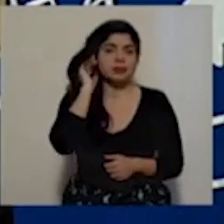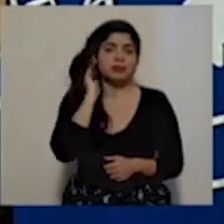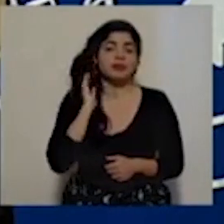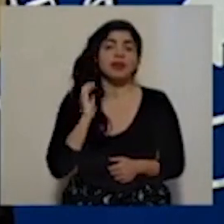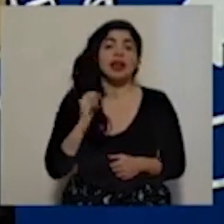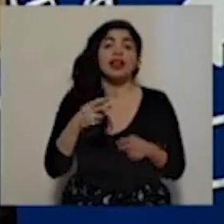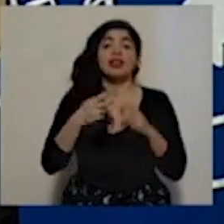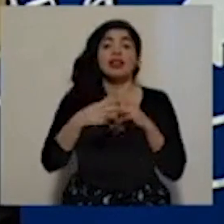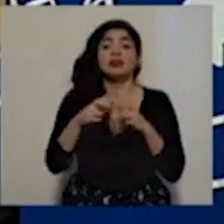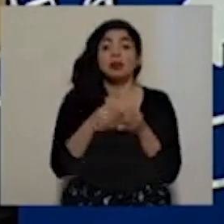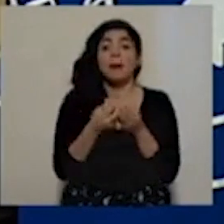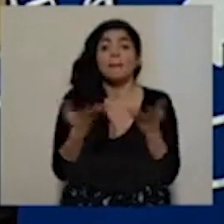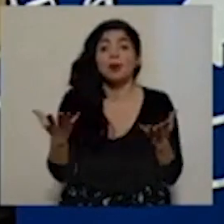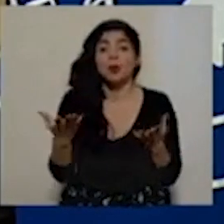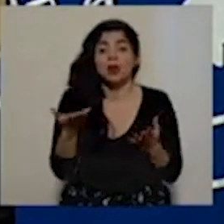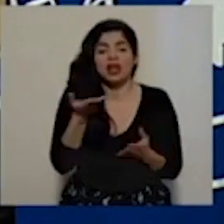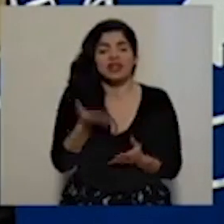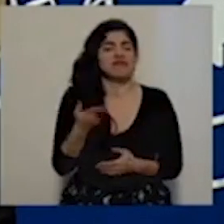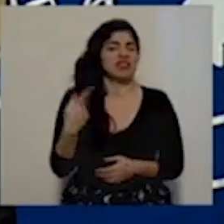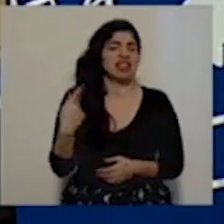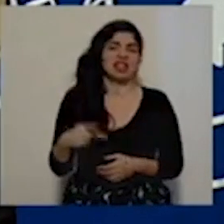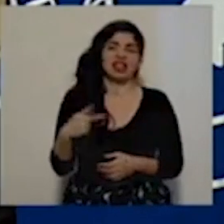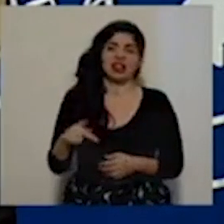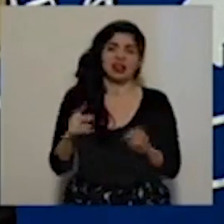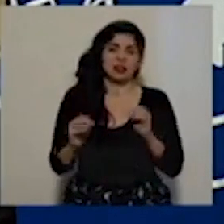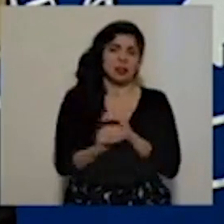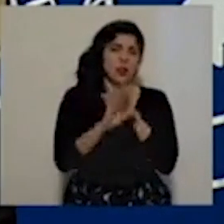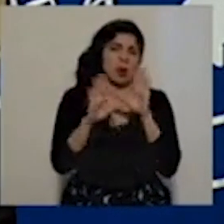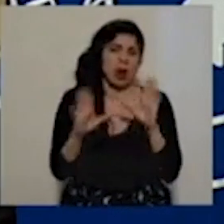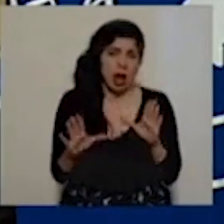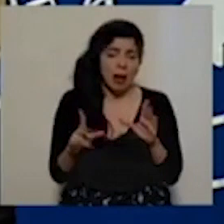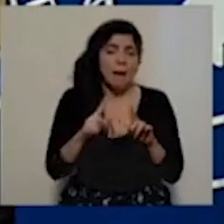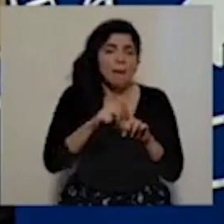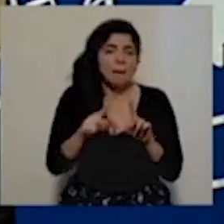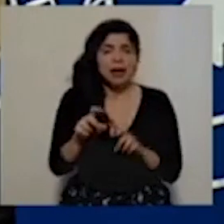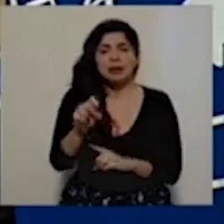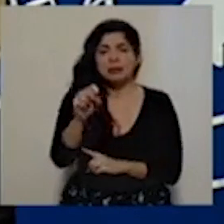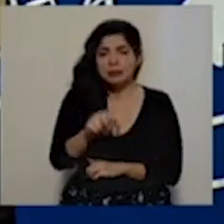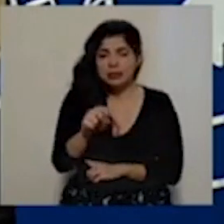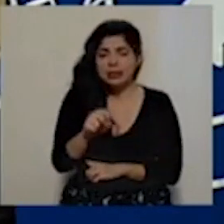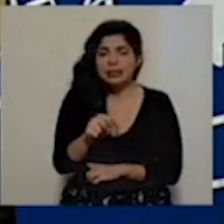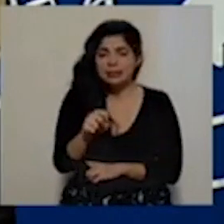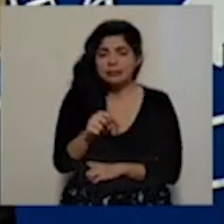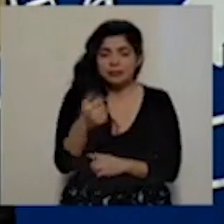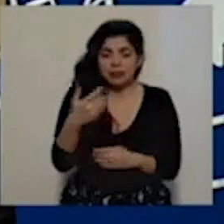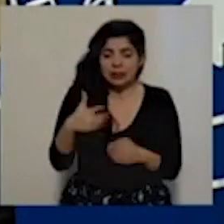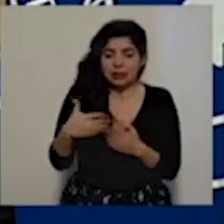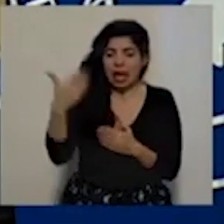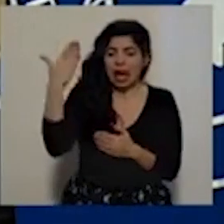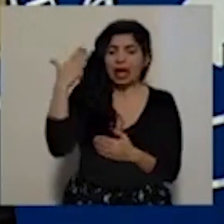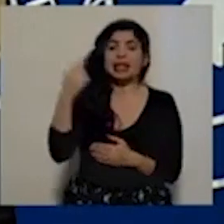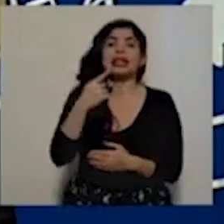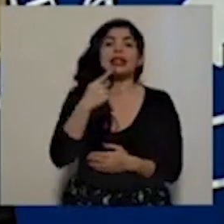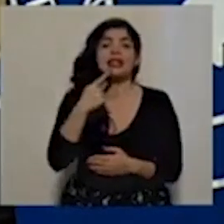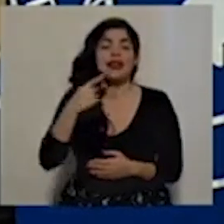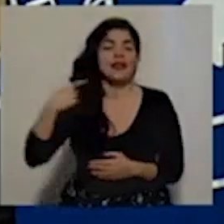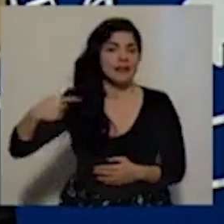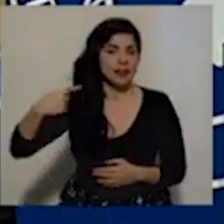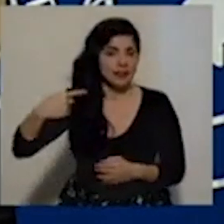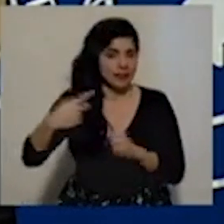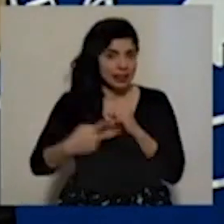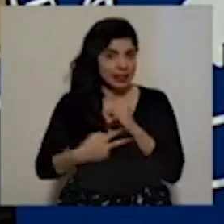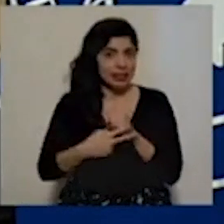Transporte público es un elemento de riesgo, evidentemente. Sin embargo, sí, ya sea como se ha dicho antes, varias veces,